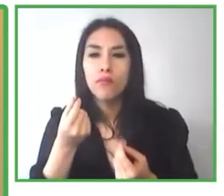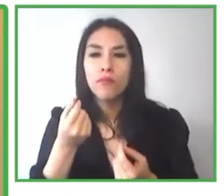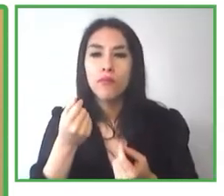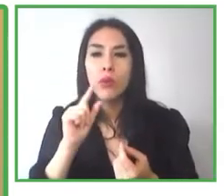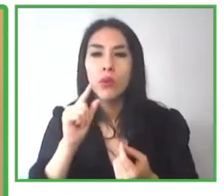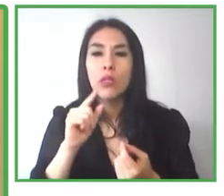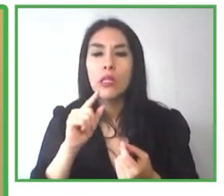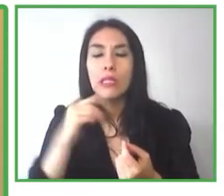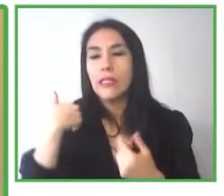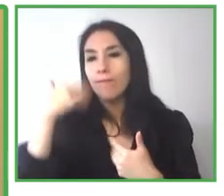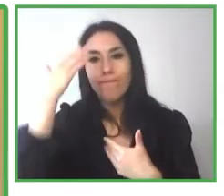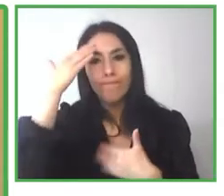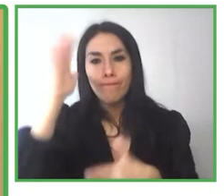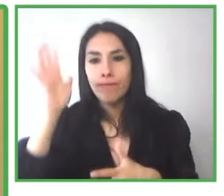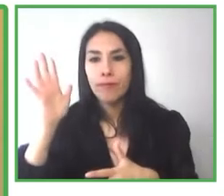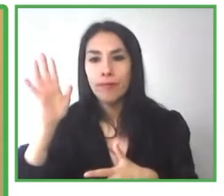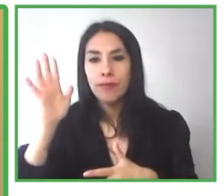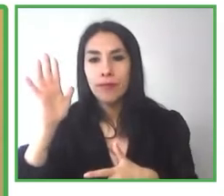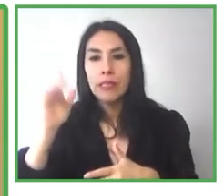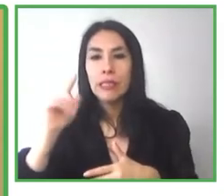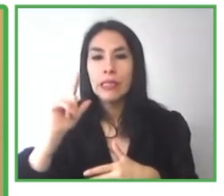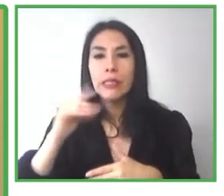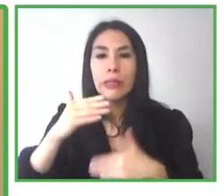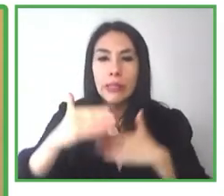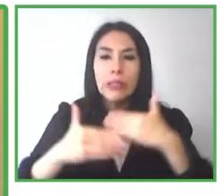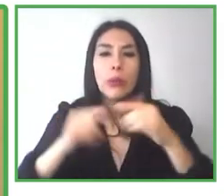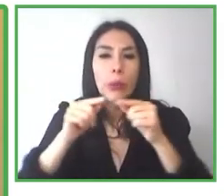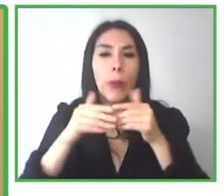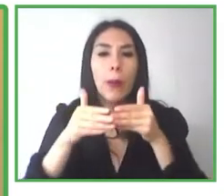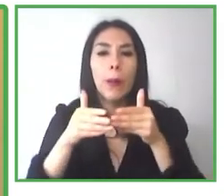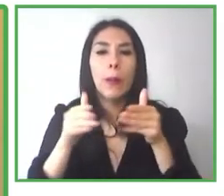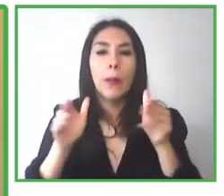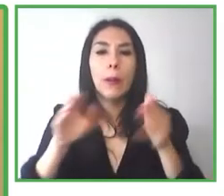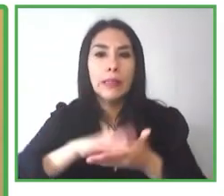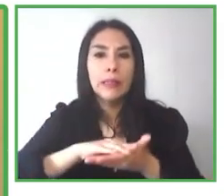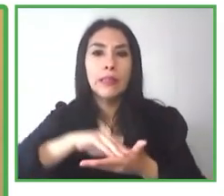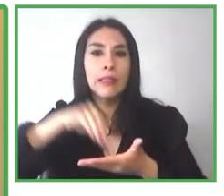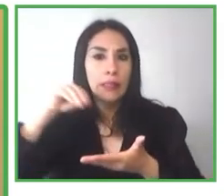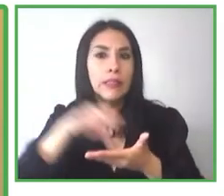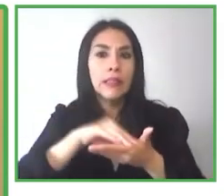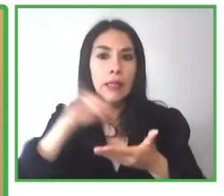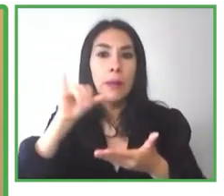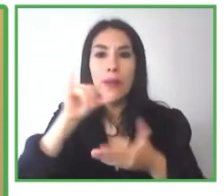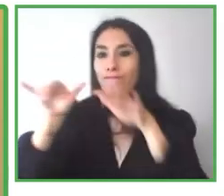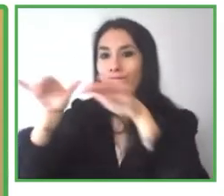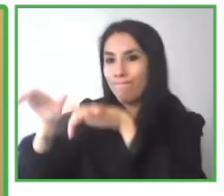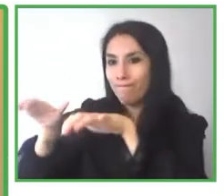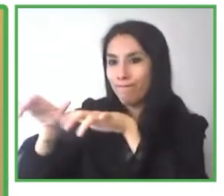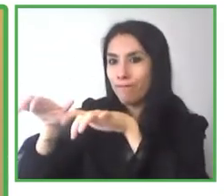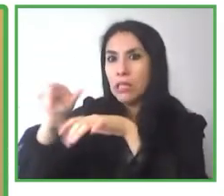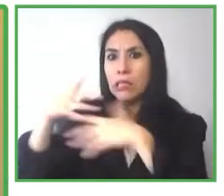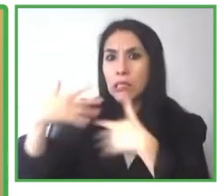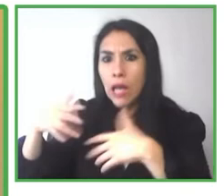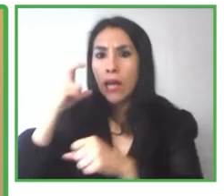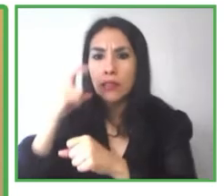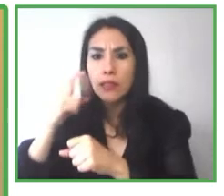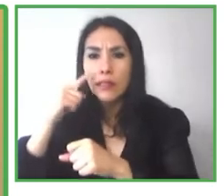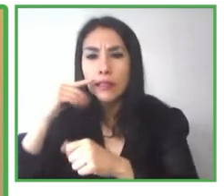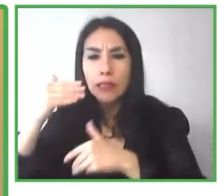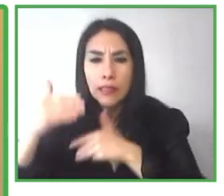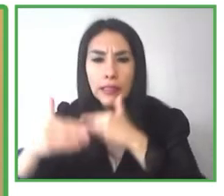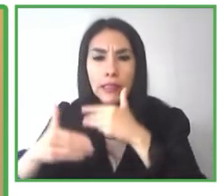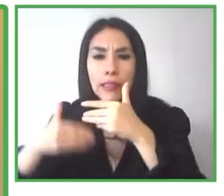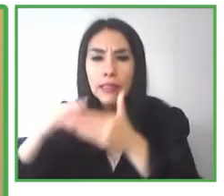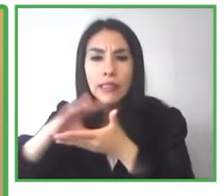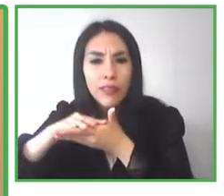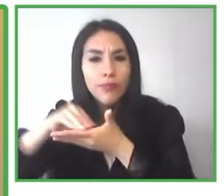me enseñaron a utilizar un computador que me hablaba y esta posibilidad de sentarme en un